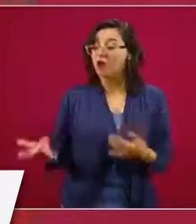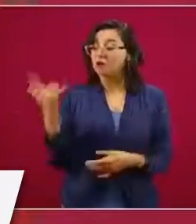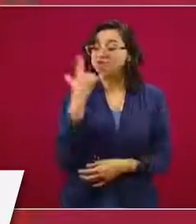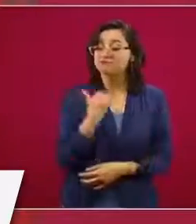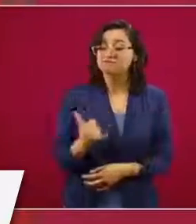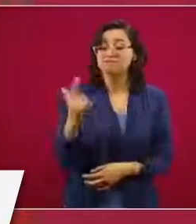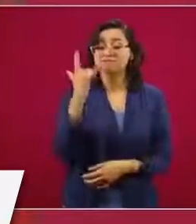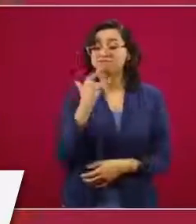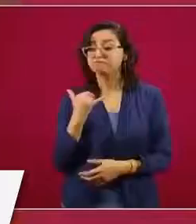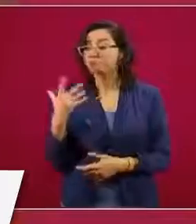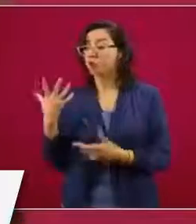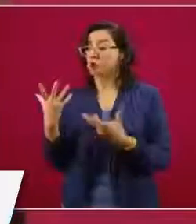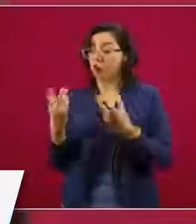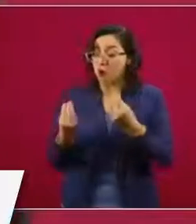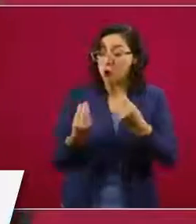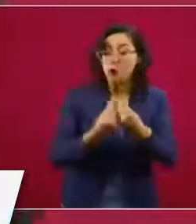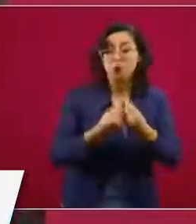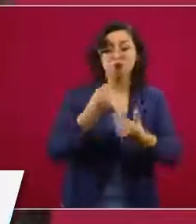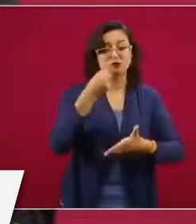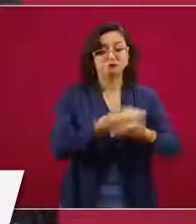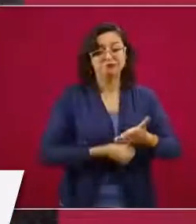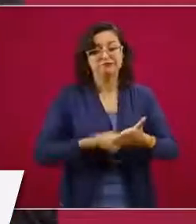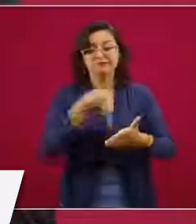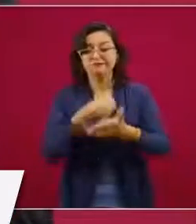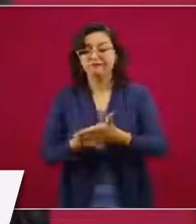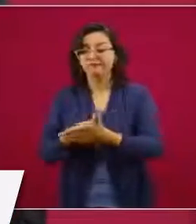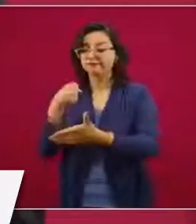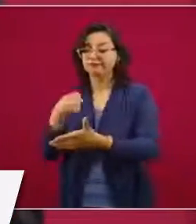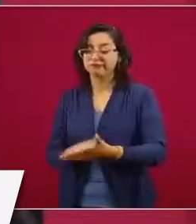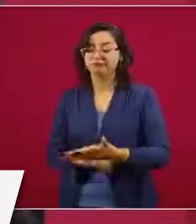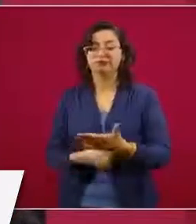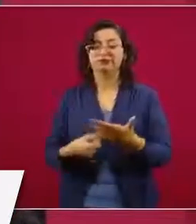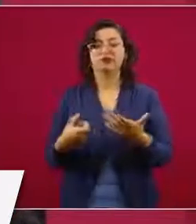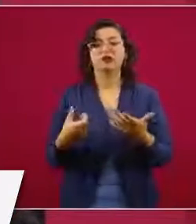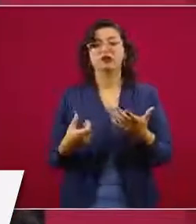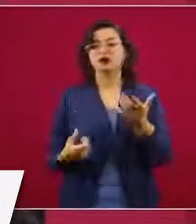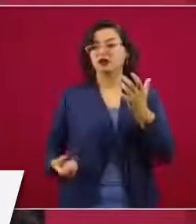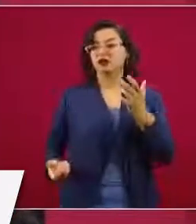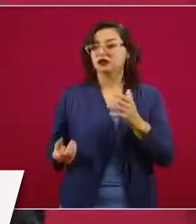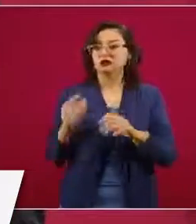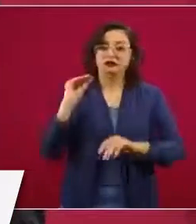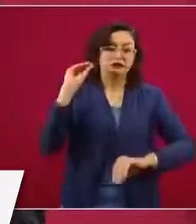contando con camas